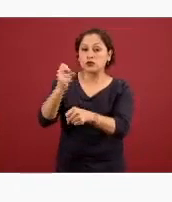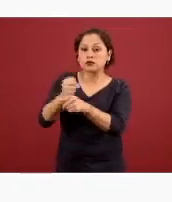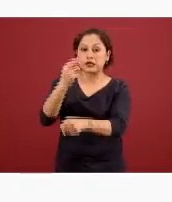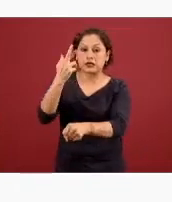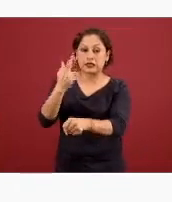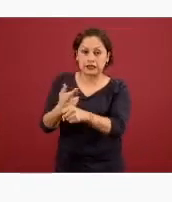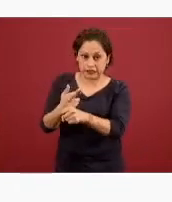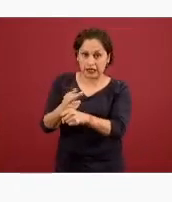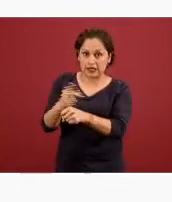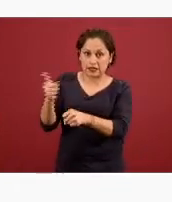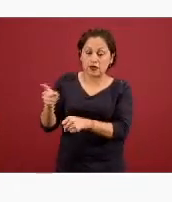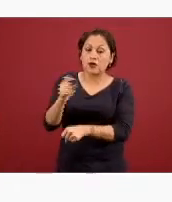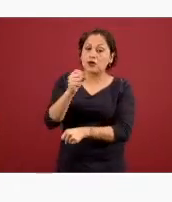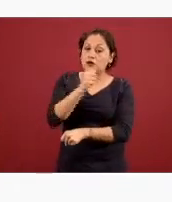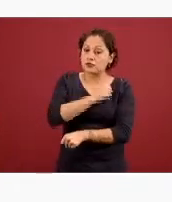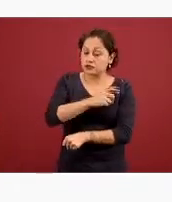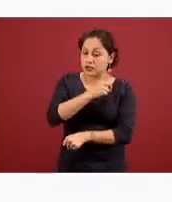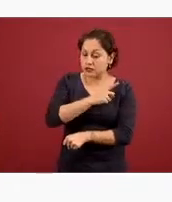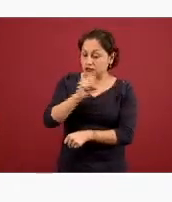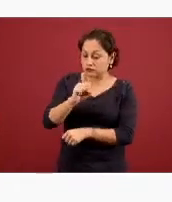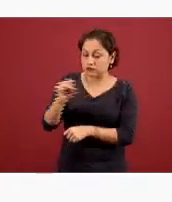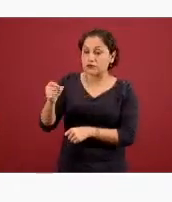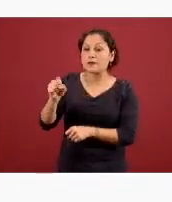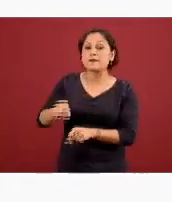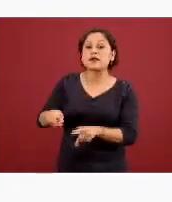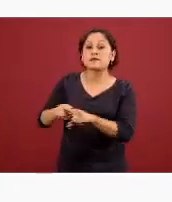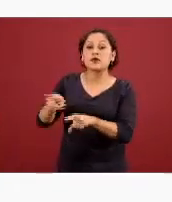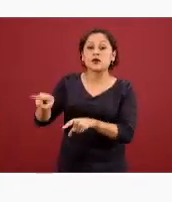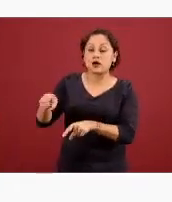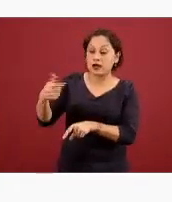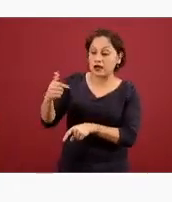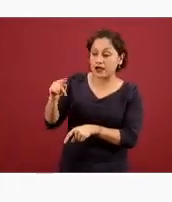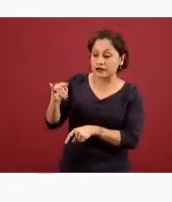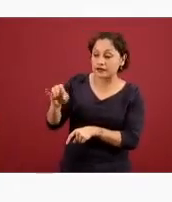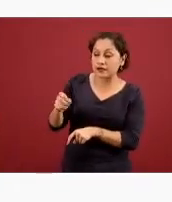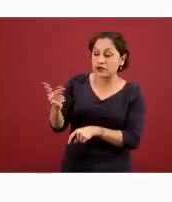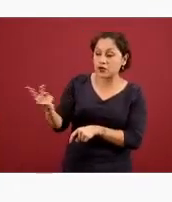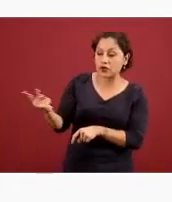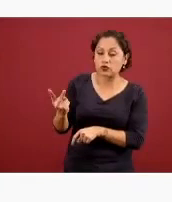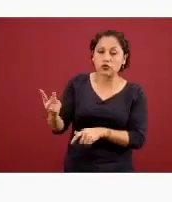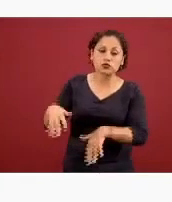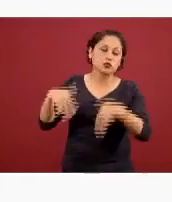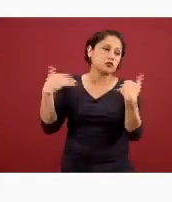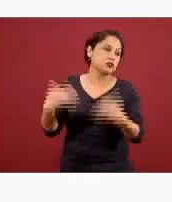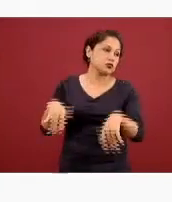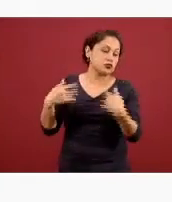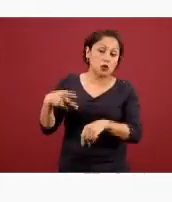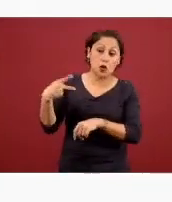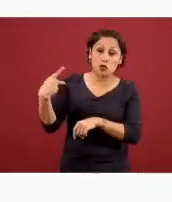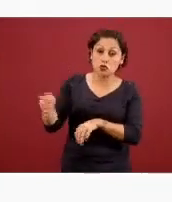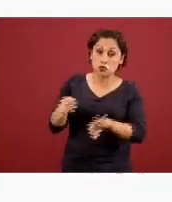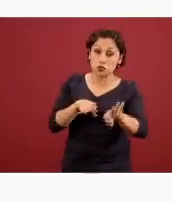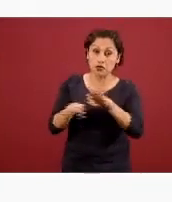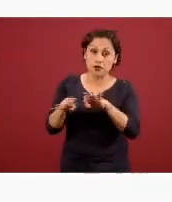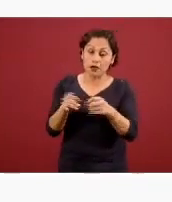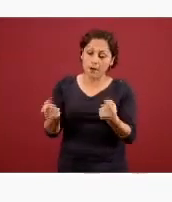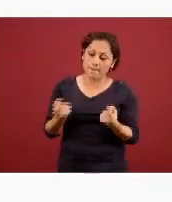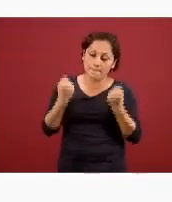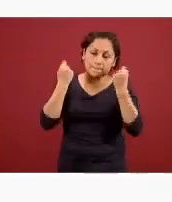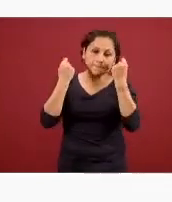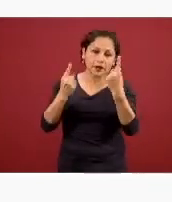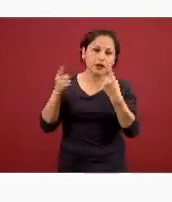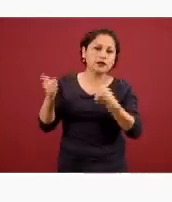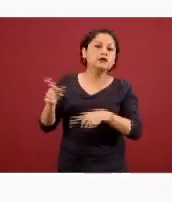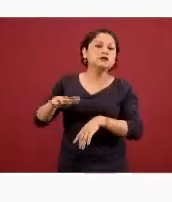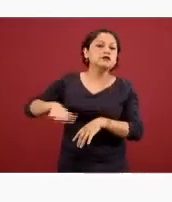liderazgo firme con un tesón y una capacidad de trabajo realmente admirables y estoy muy seguro que si